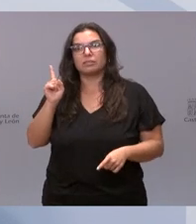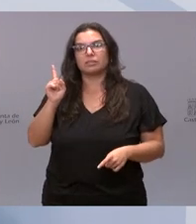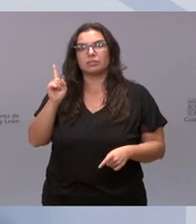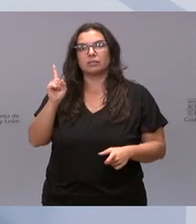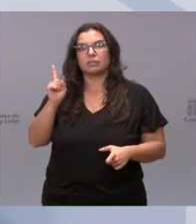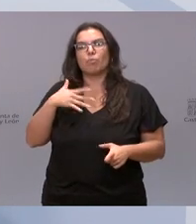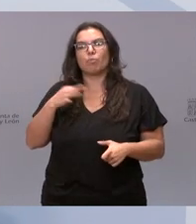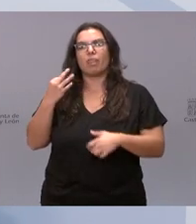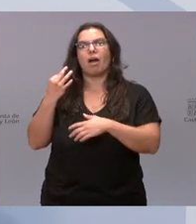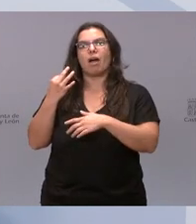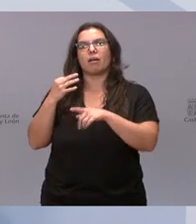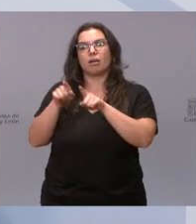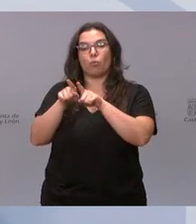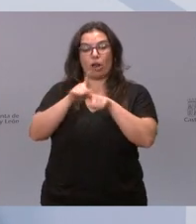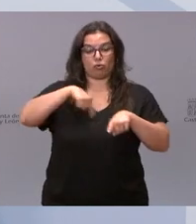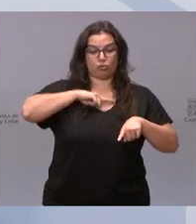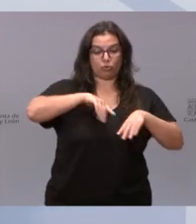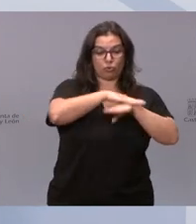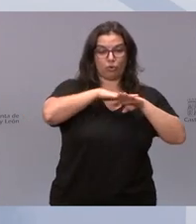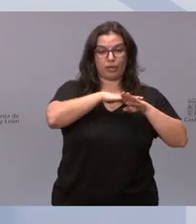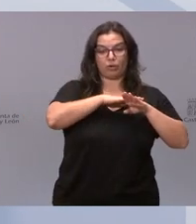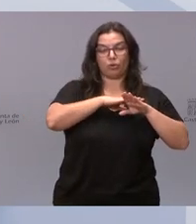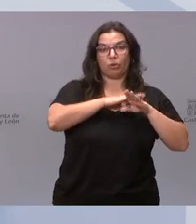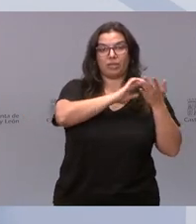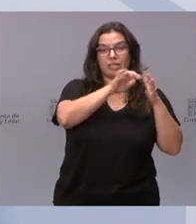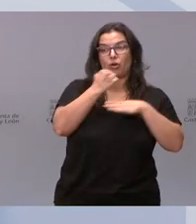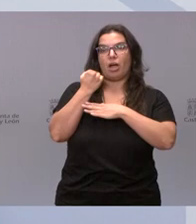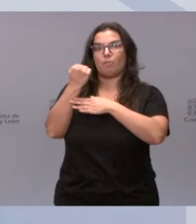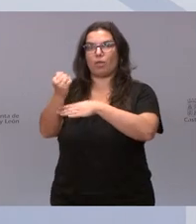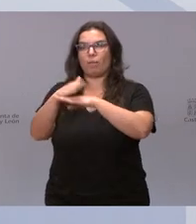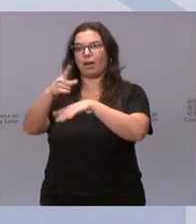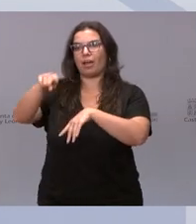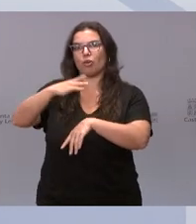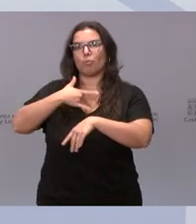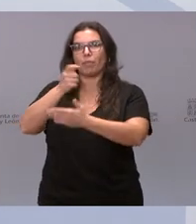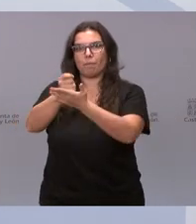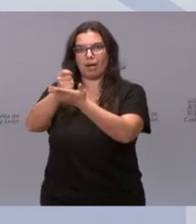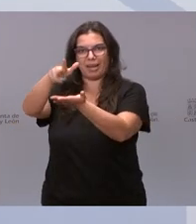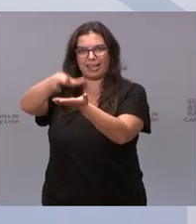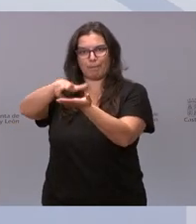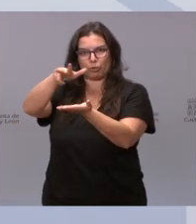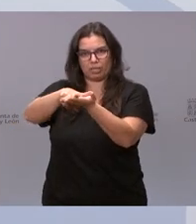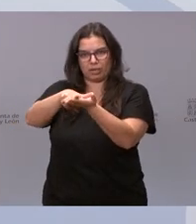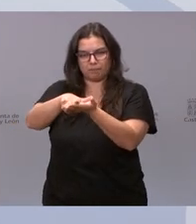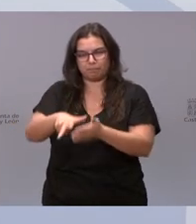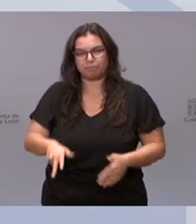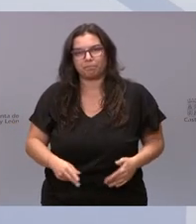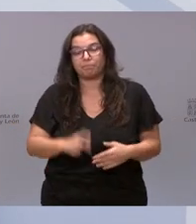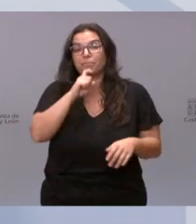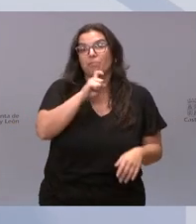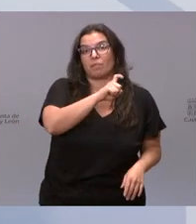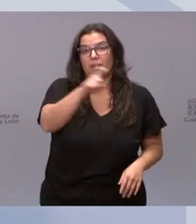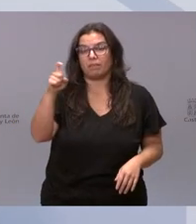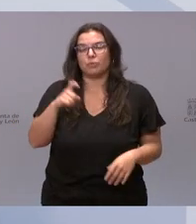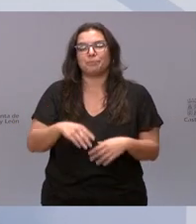el apoyo del Gobierno de Castilla y León para poder pagar las hipotecas. Les anuncio que vamos a